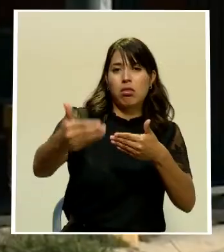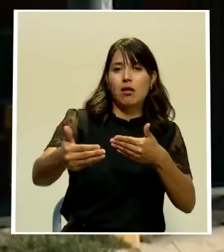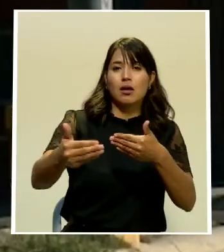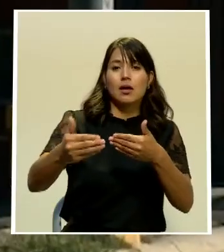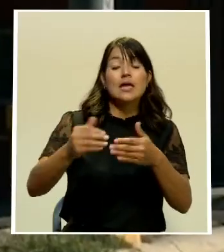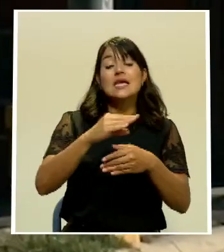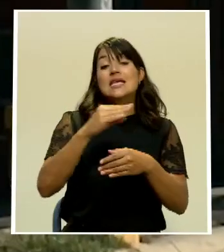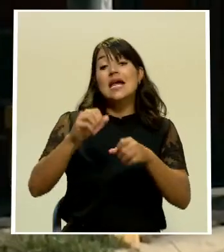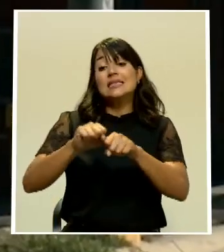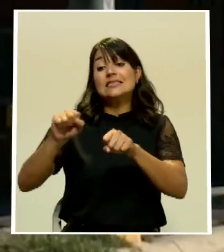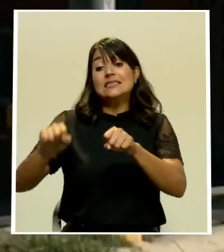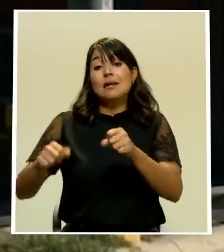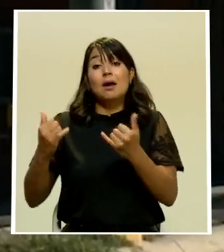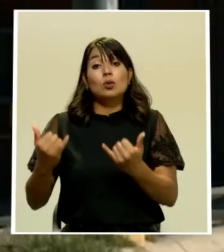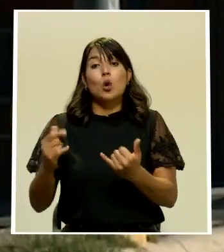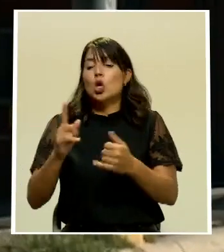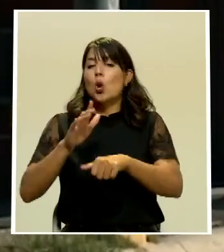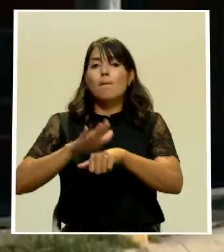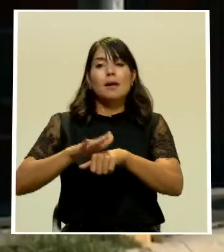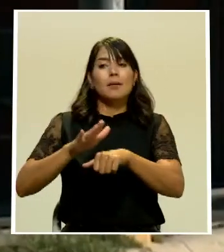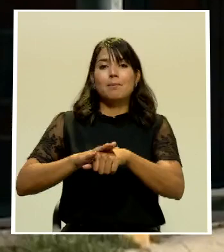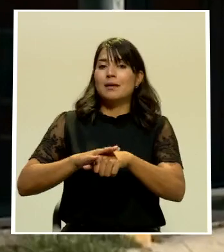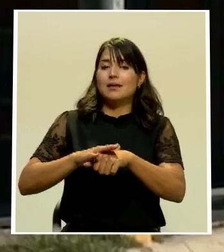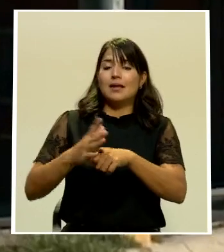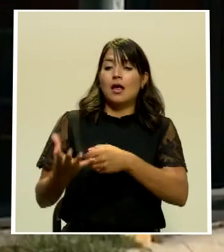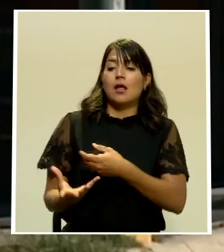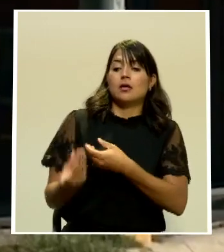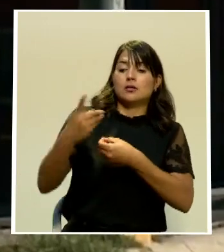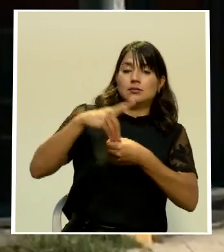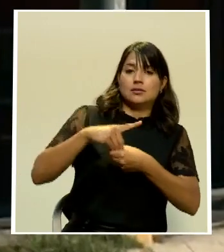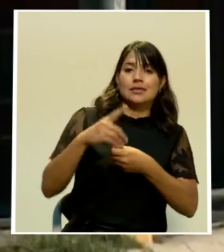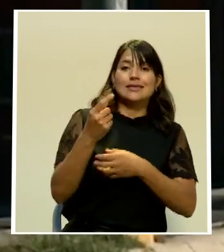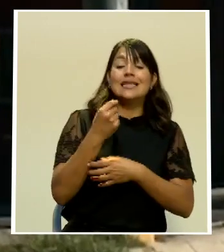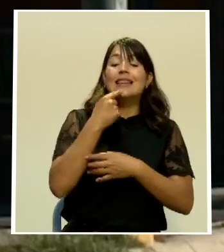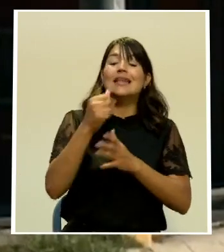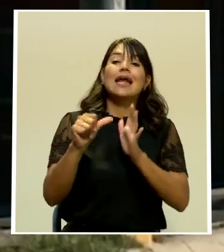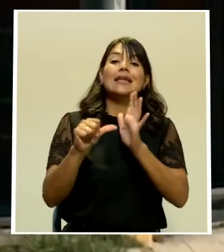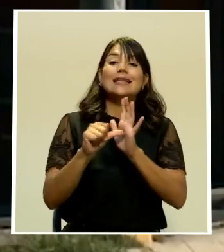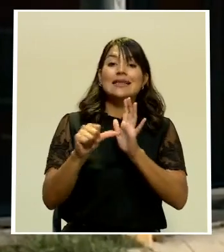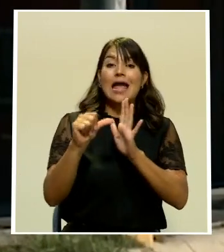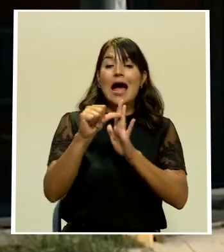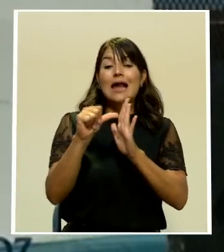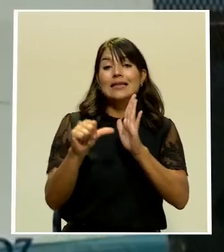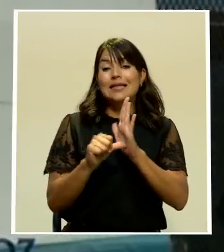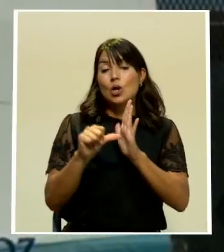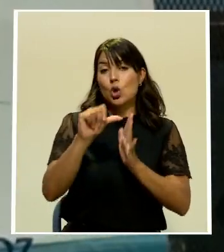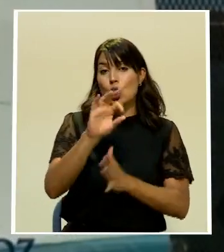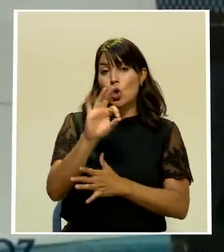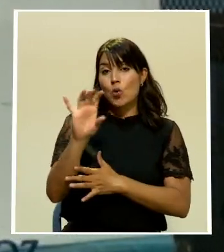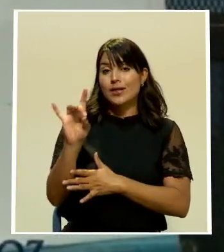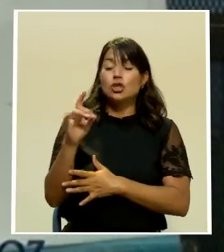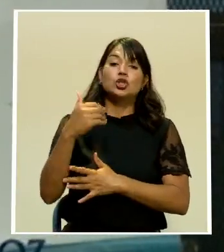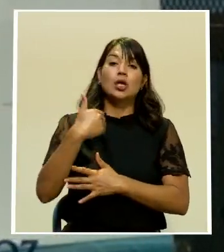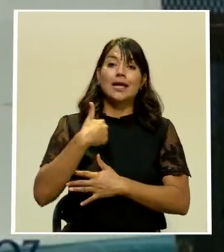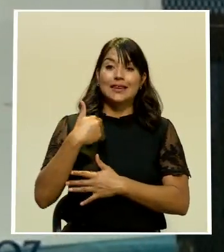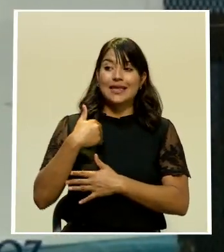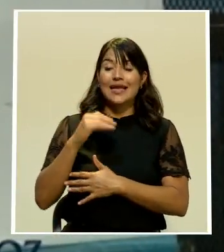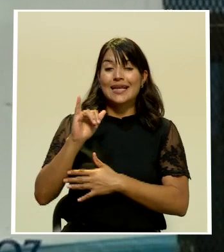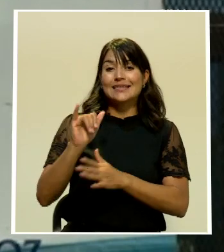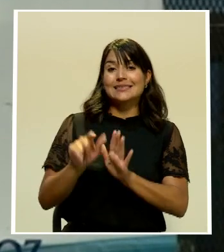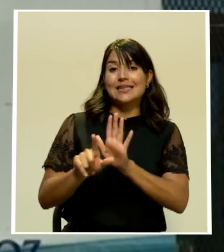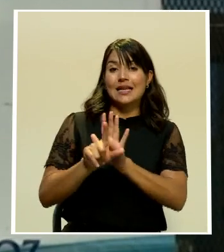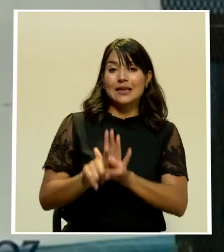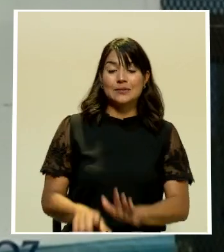reintegro, según el artículo 38 de la Convención, el cual señala y retroactividad de la